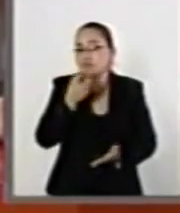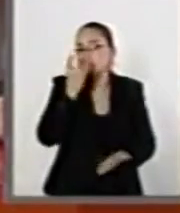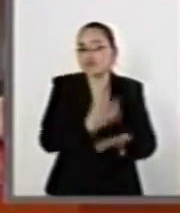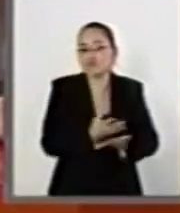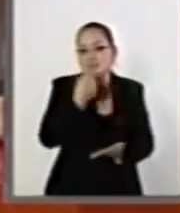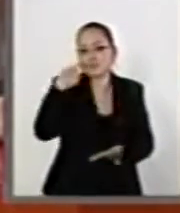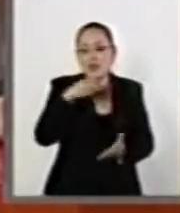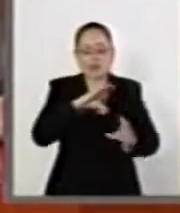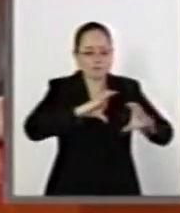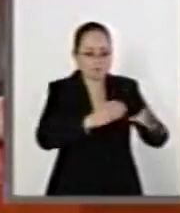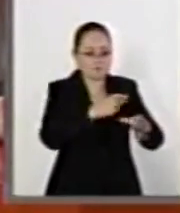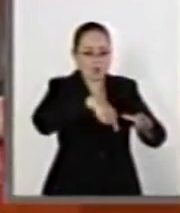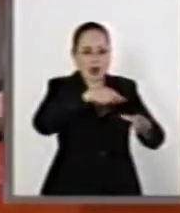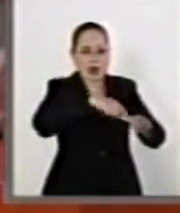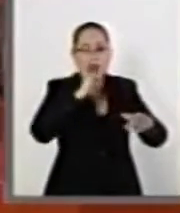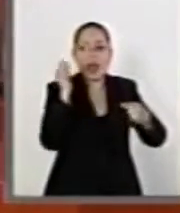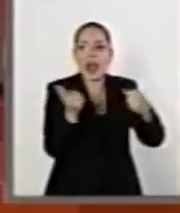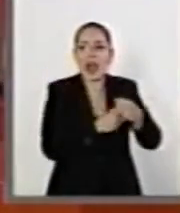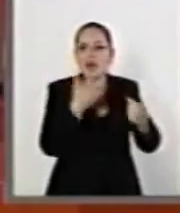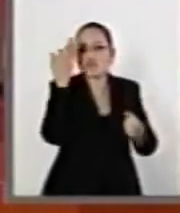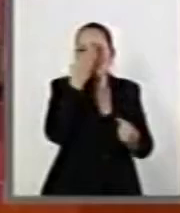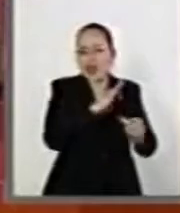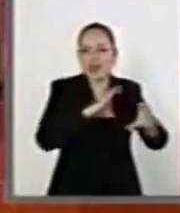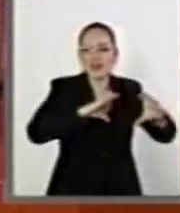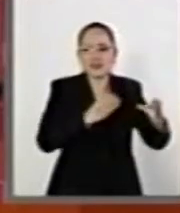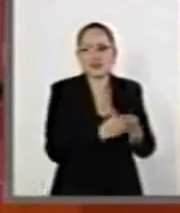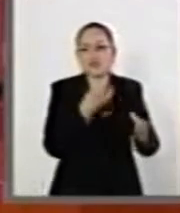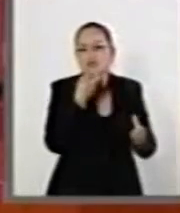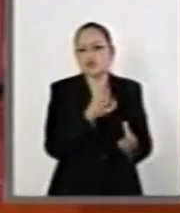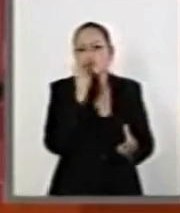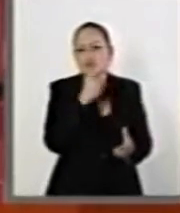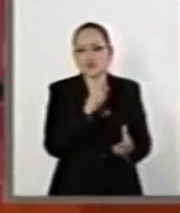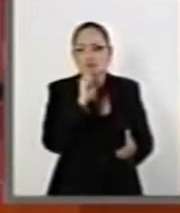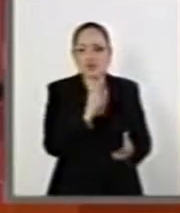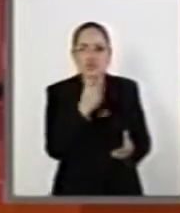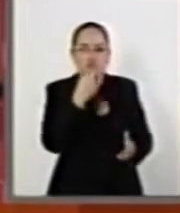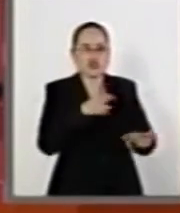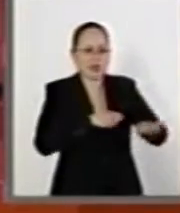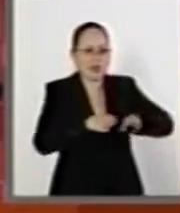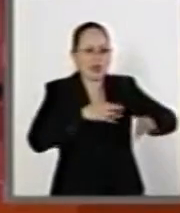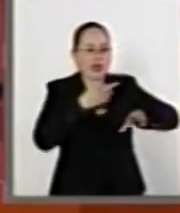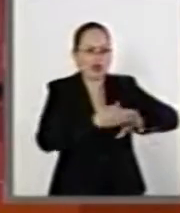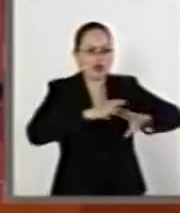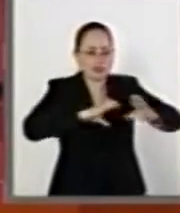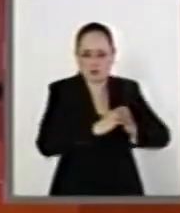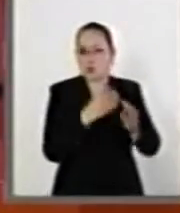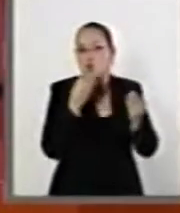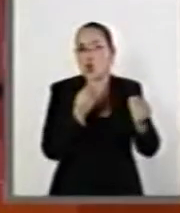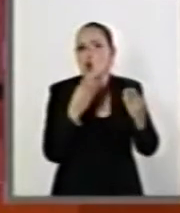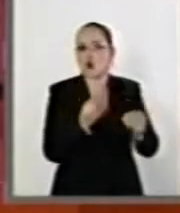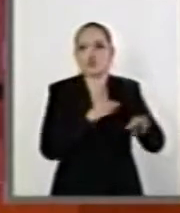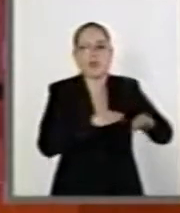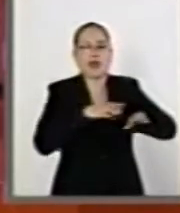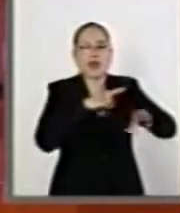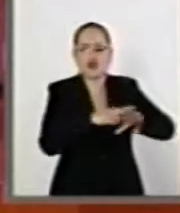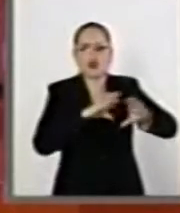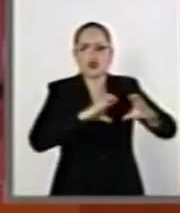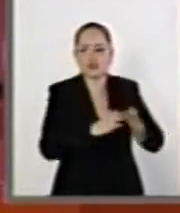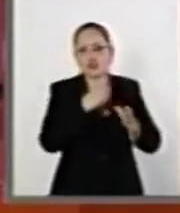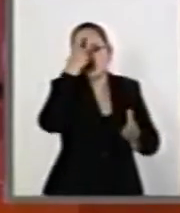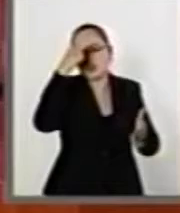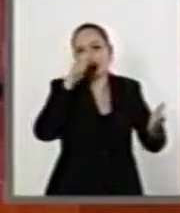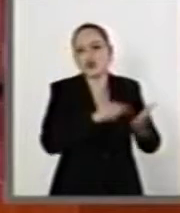una cuenta virtual a la que a mí me parece que tenga 22 empleados, pues ya son muchos. Yo creo que necesitaríamos